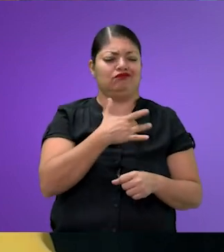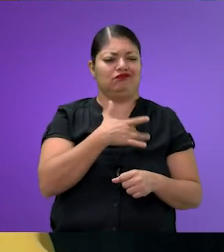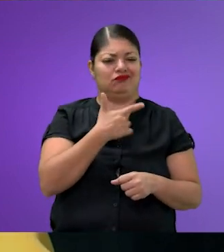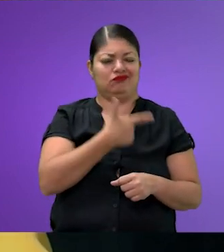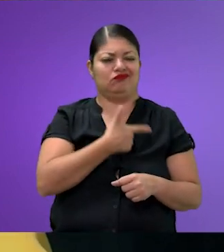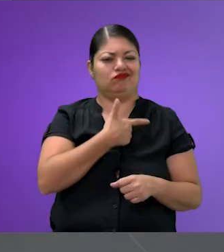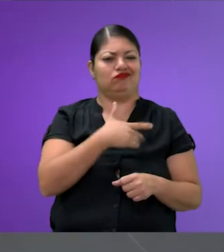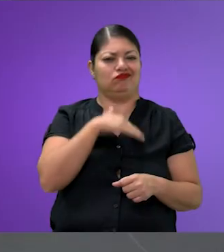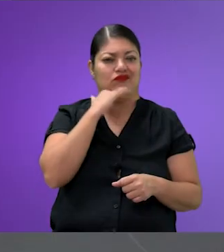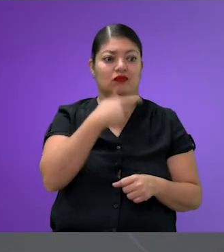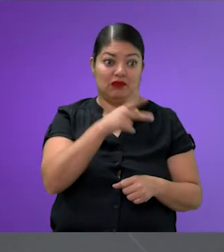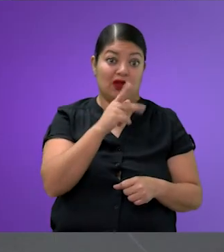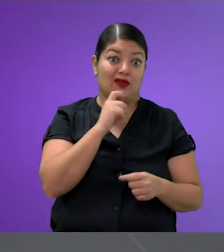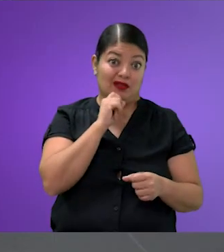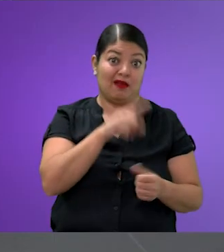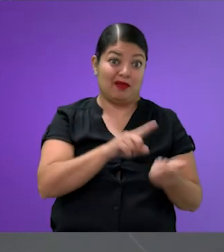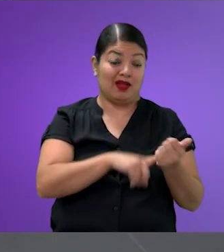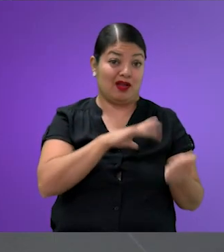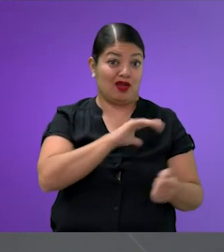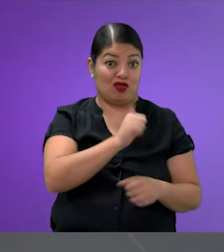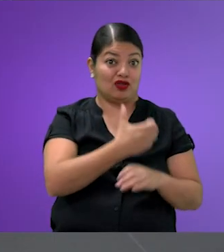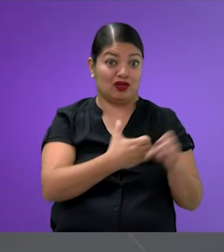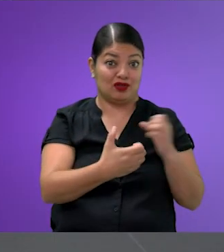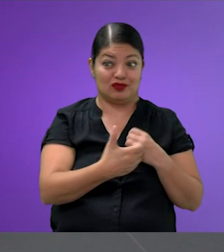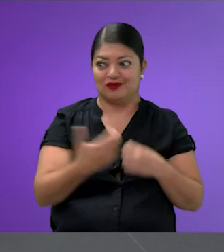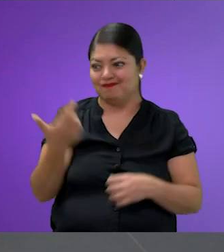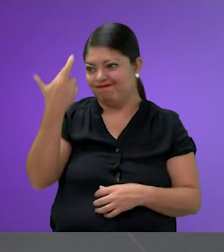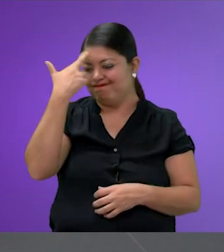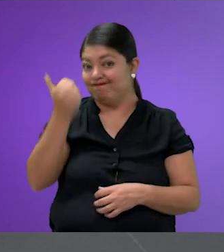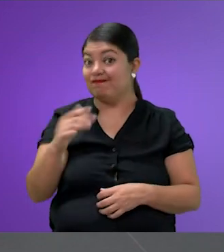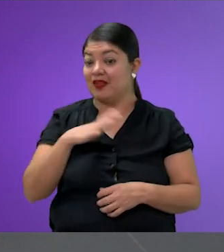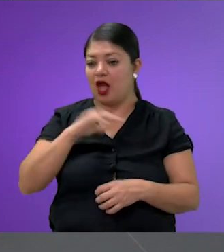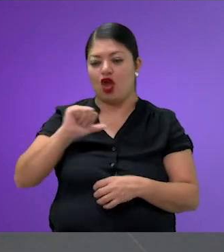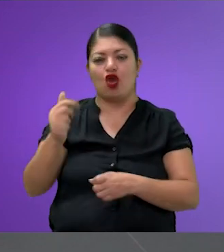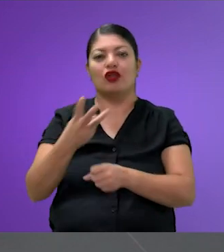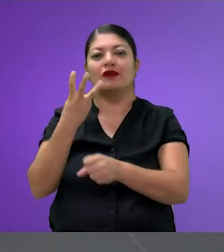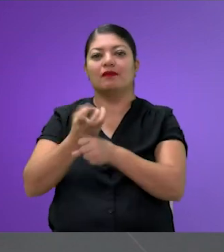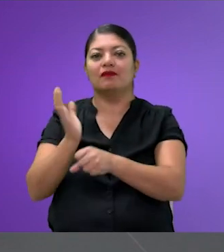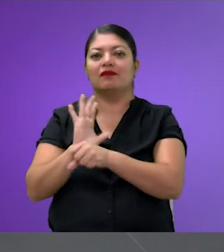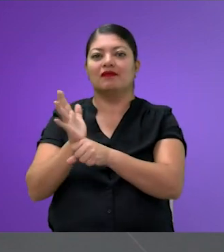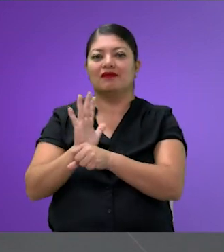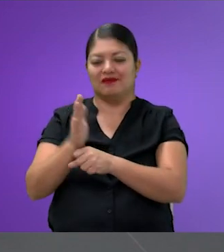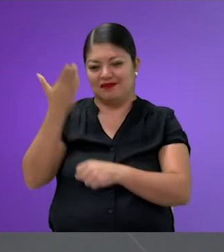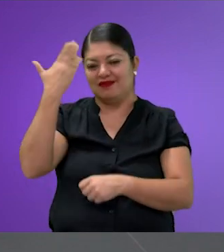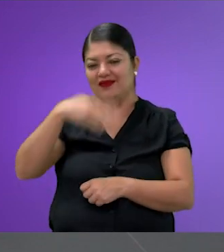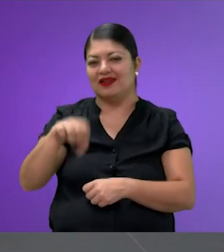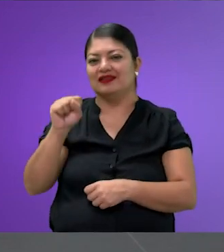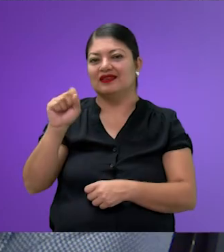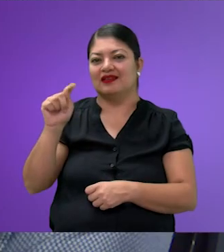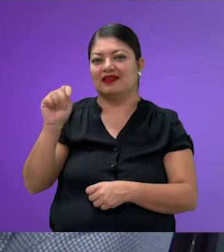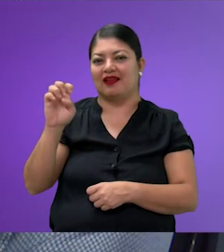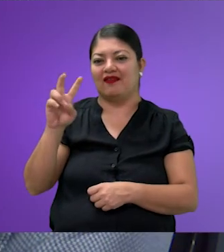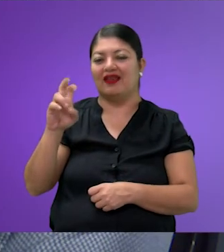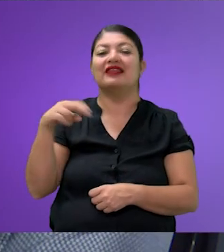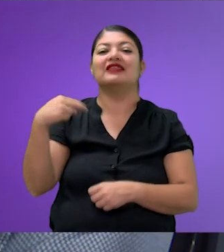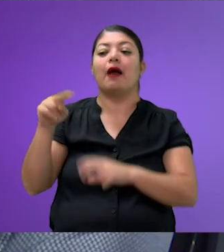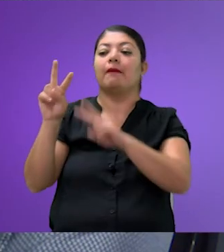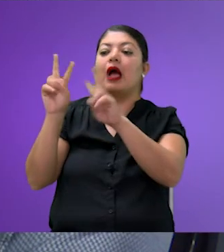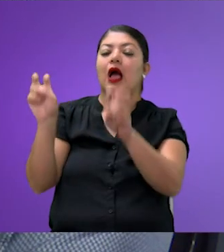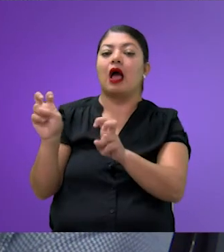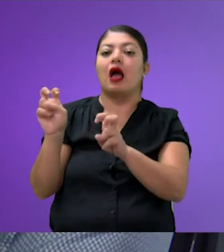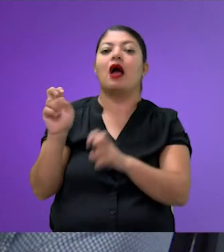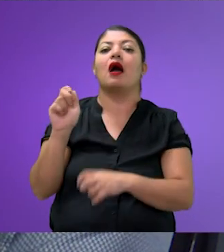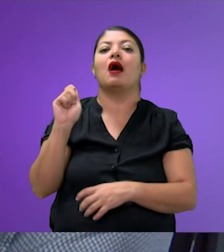está la parte humana, ¿no? Exactamente. Y hay una tercera película, que es la de Stephen Hawking, ¿no? La tarea del todo. Que finalmente,